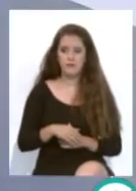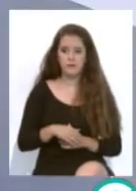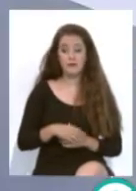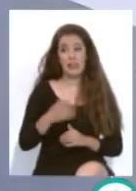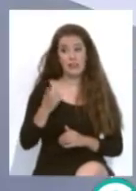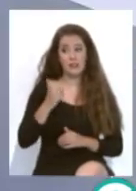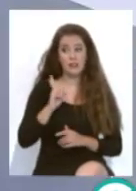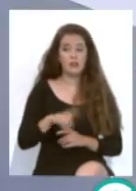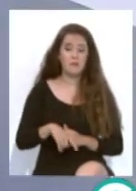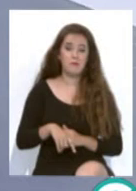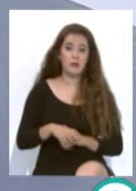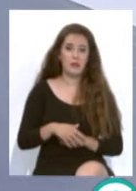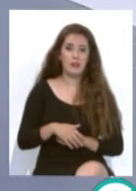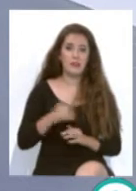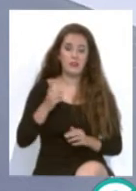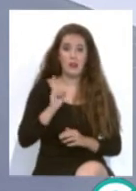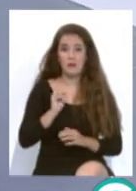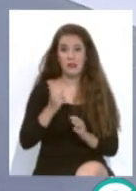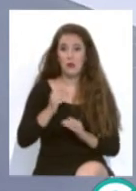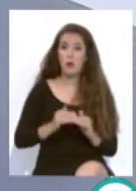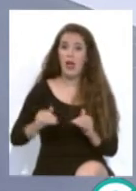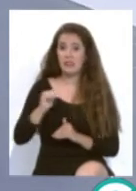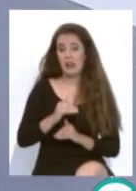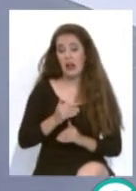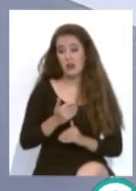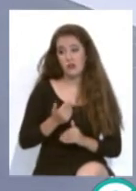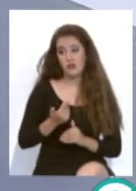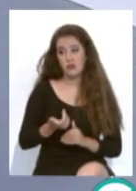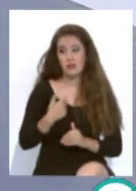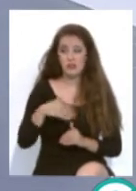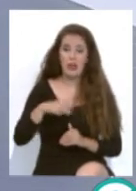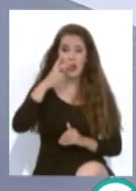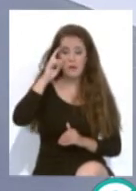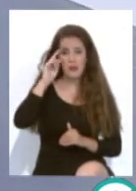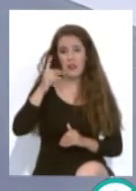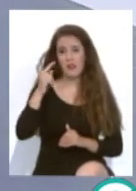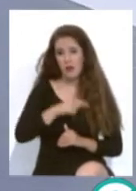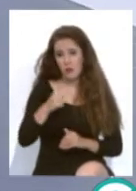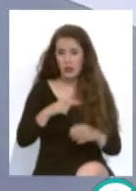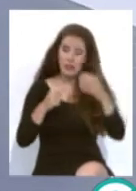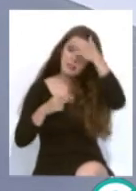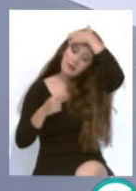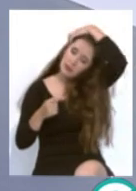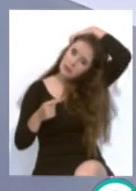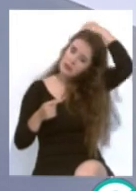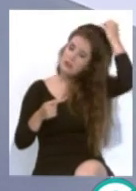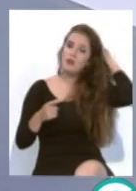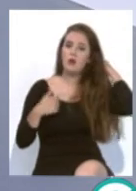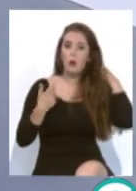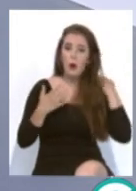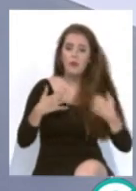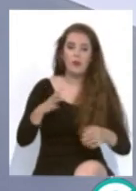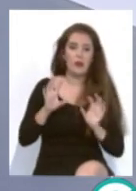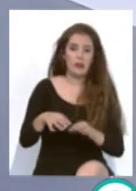lo de un salto sería un solo escalón ya hemos tenido la experiencia muy negativa de cuando el Cádiz estaba en segunda división B